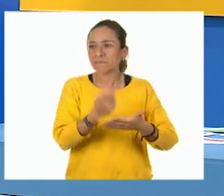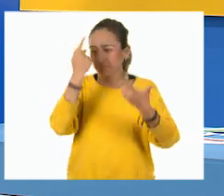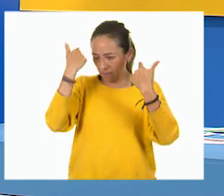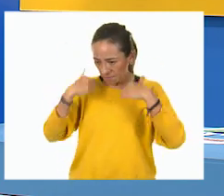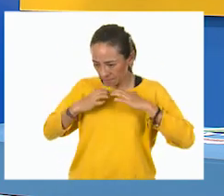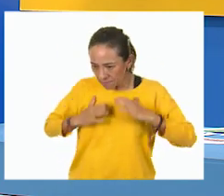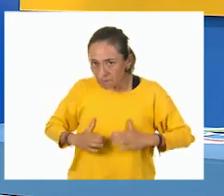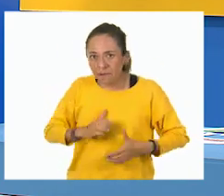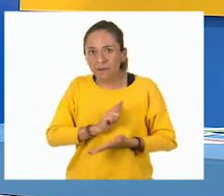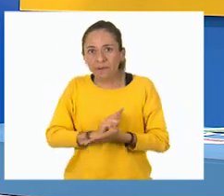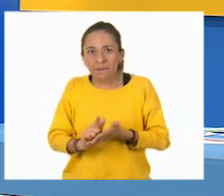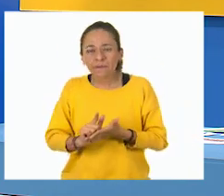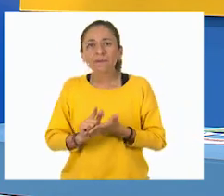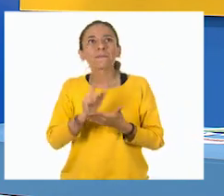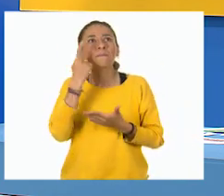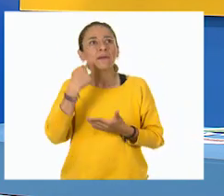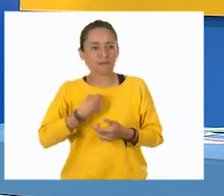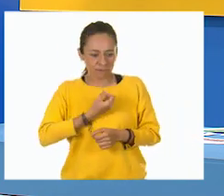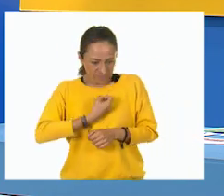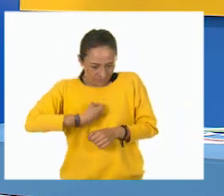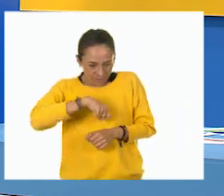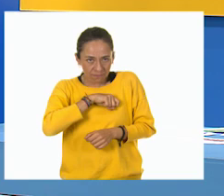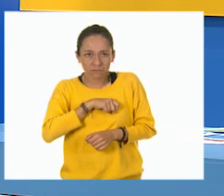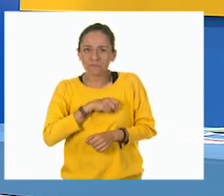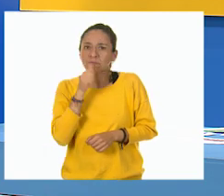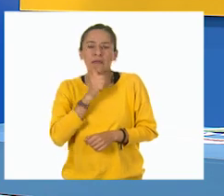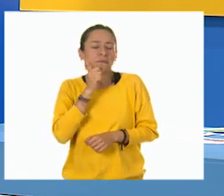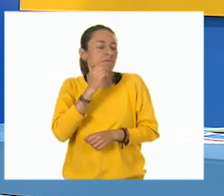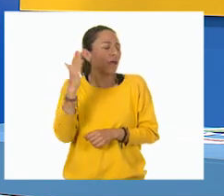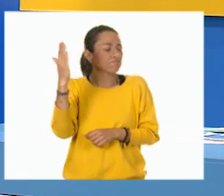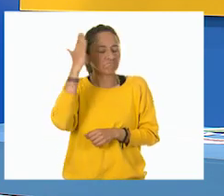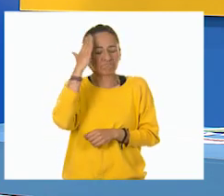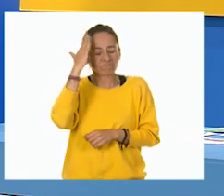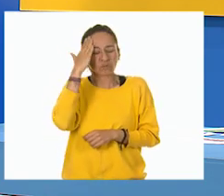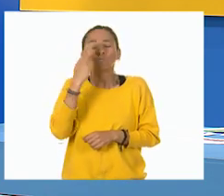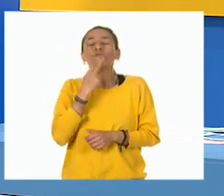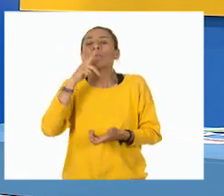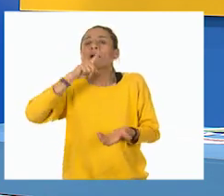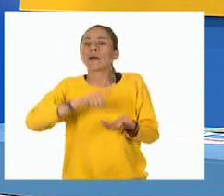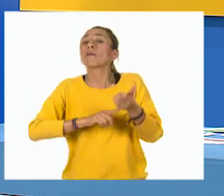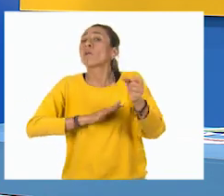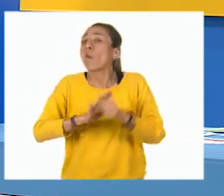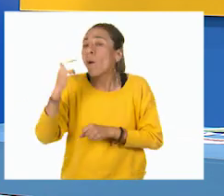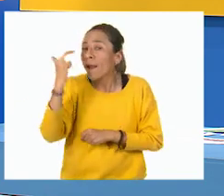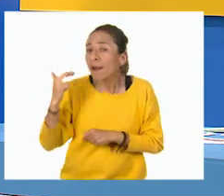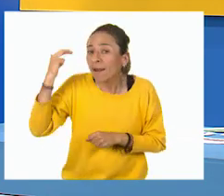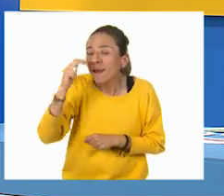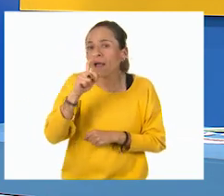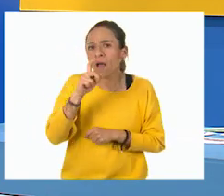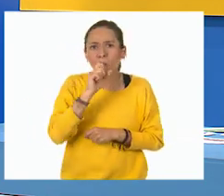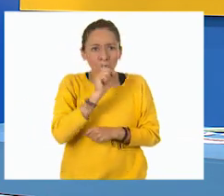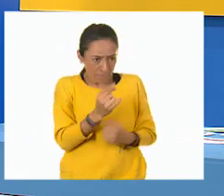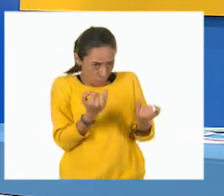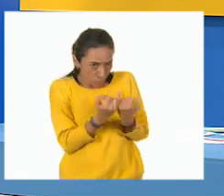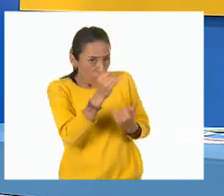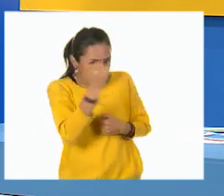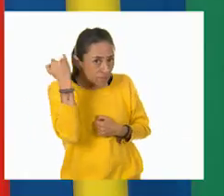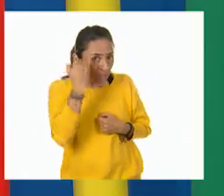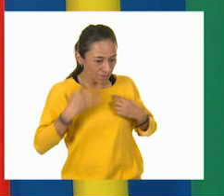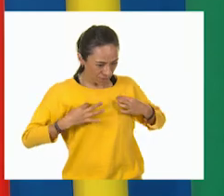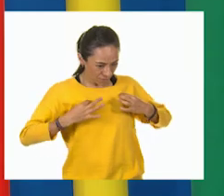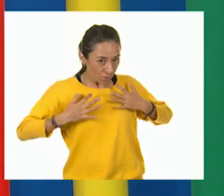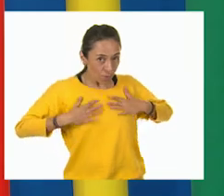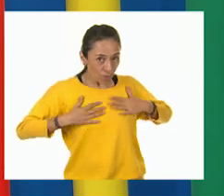nuestra salud, se basan en el uso del agua. Inclusive, para hacer la ropa que traes puesta, Jenny, que por cierto,